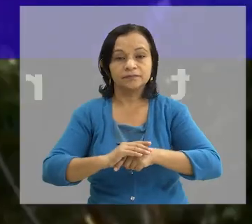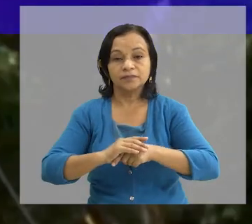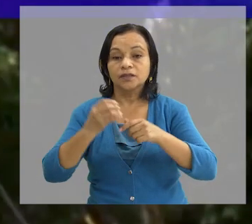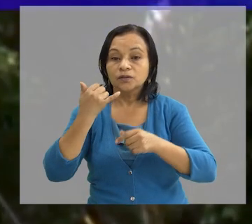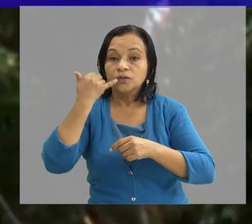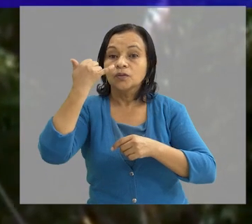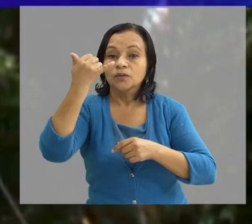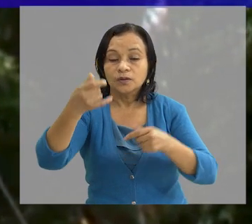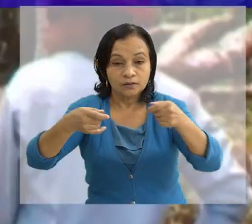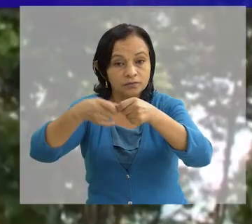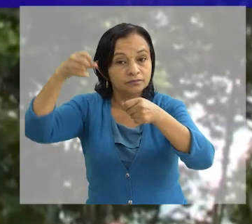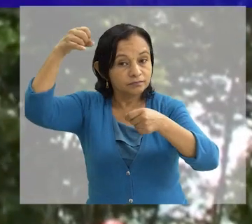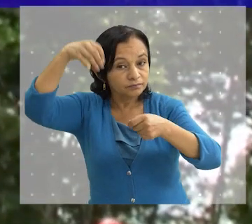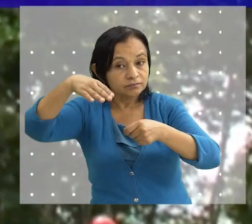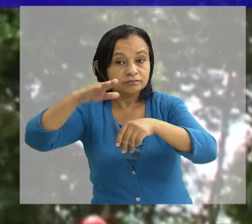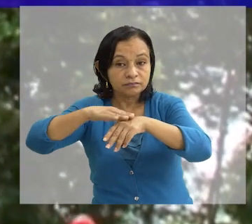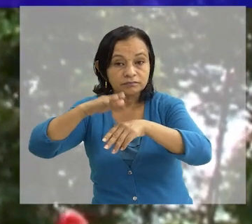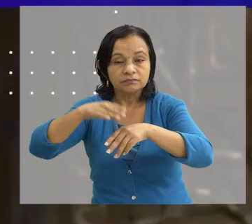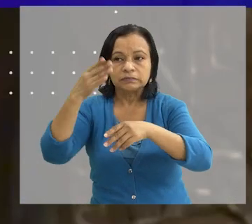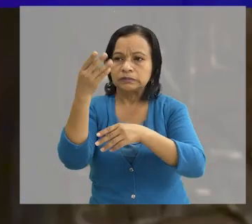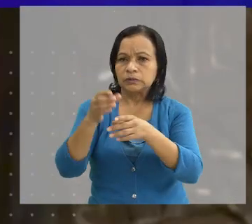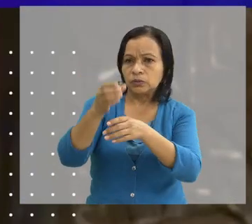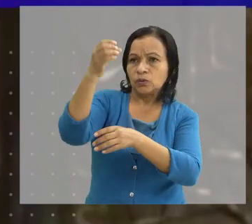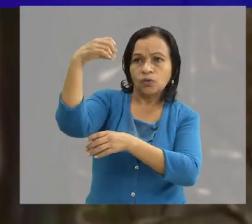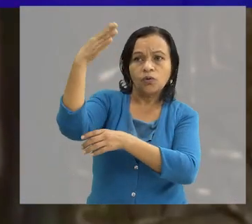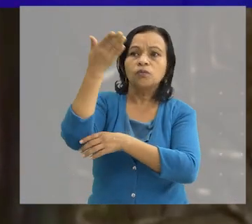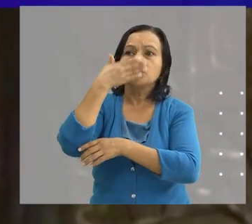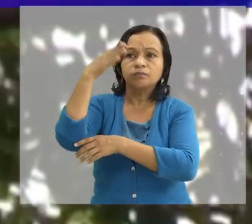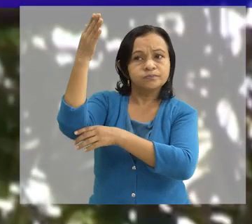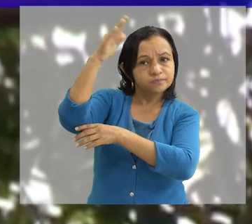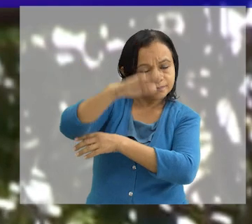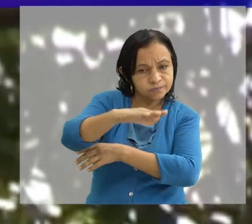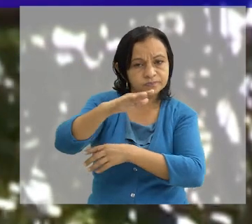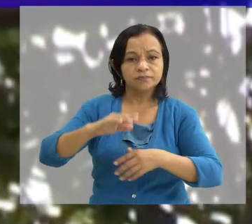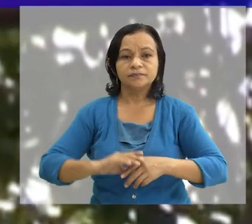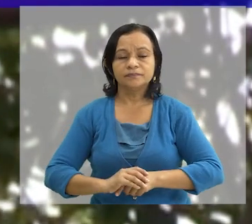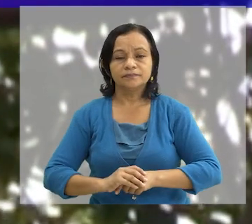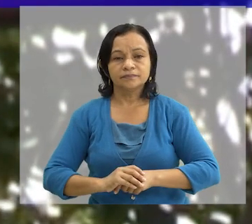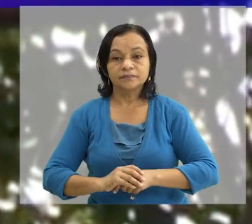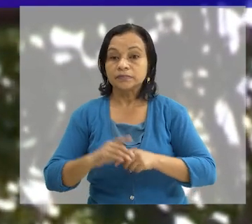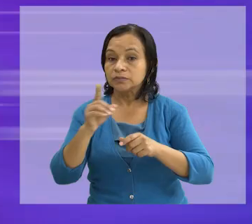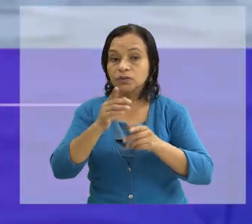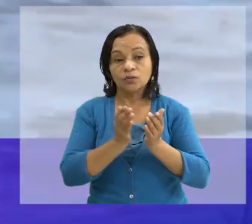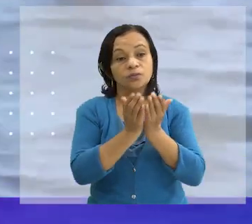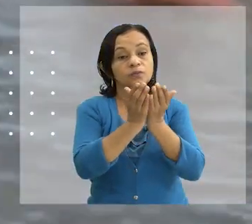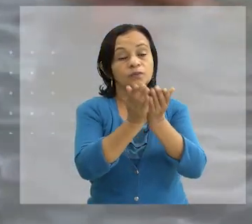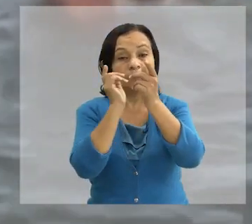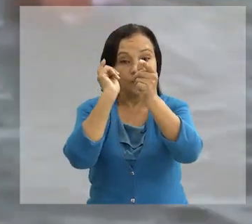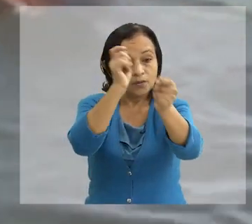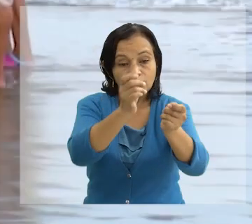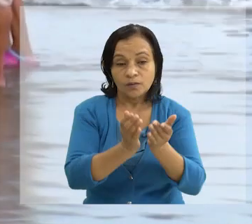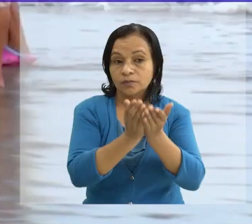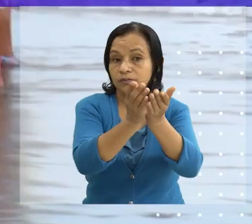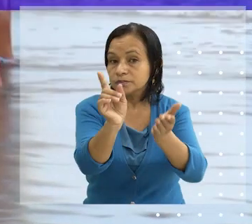Informemos a Enatrel o a Dismorte Disur sobre postes de energía eléctrica que estén en mal estado Evitemos salir a labores de